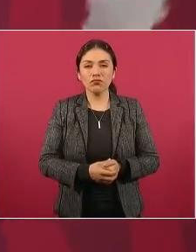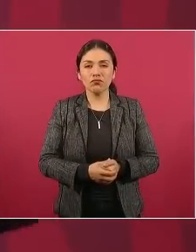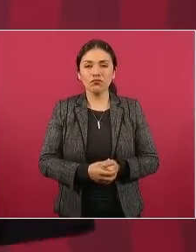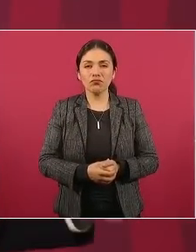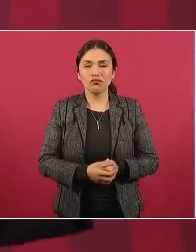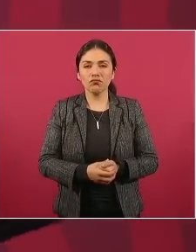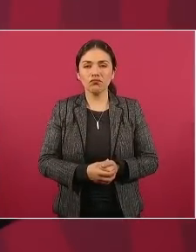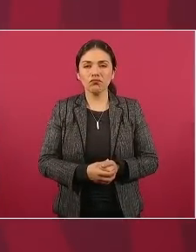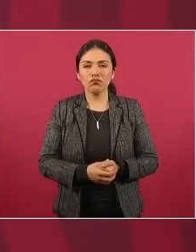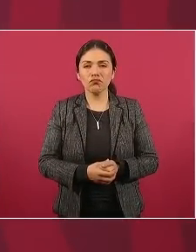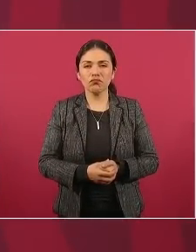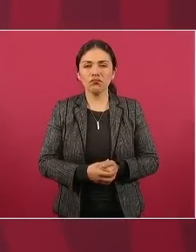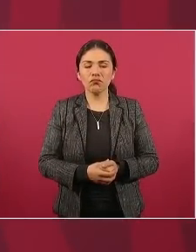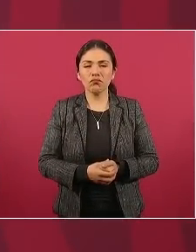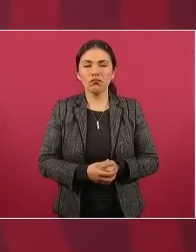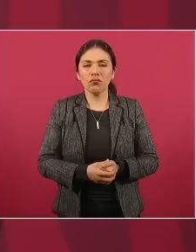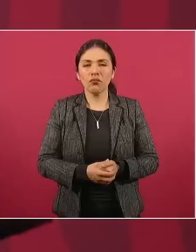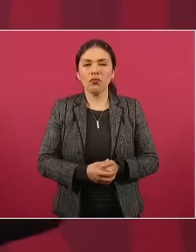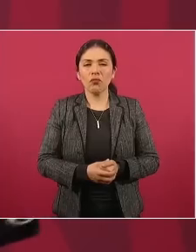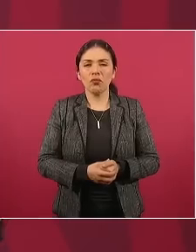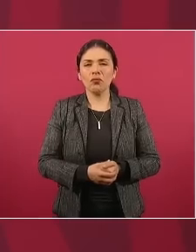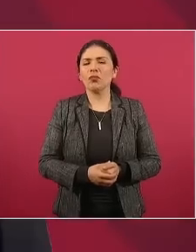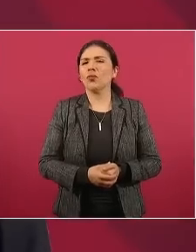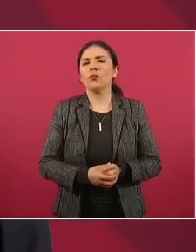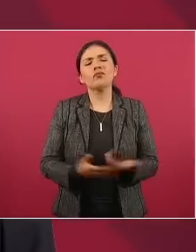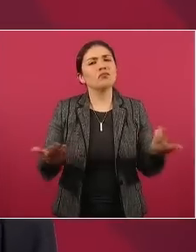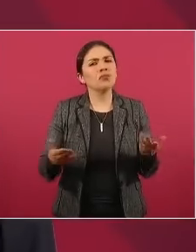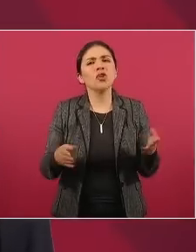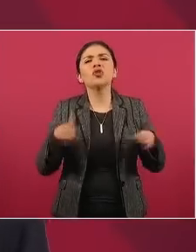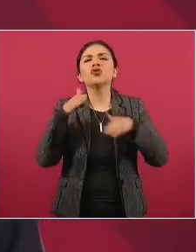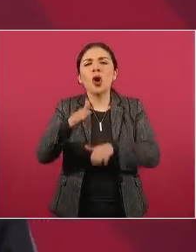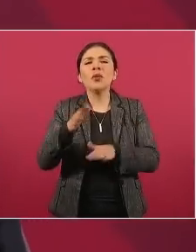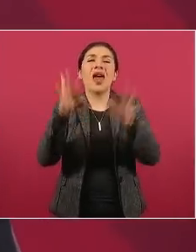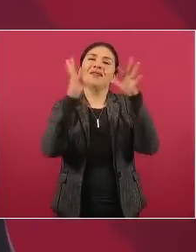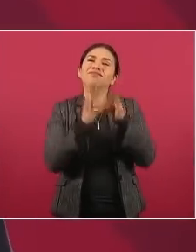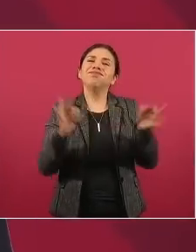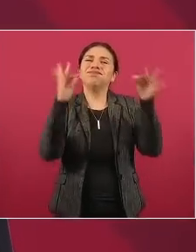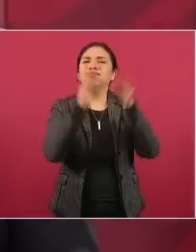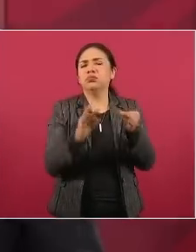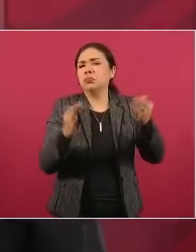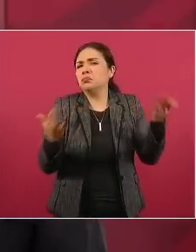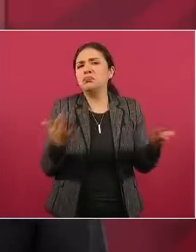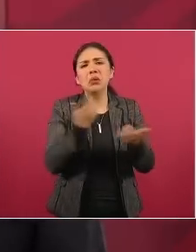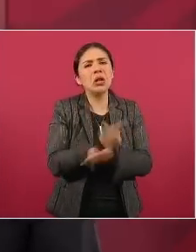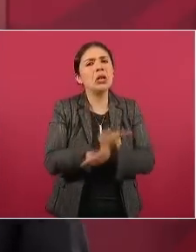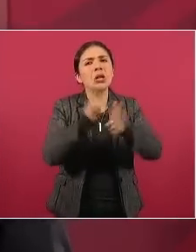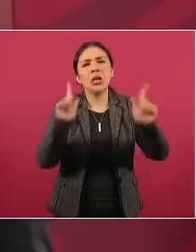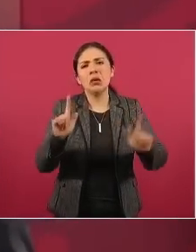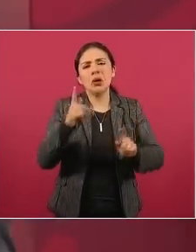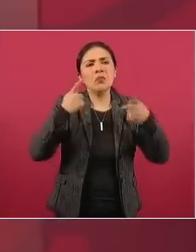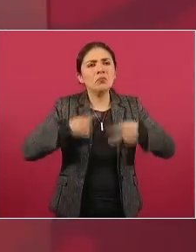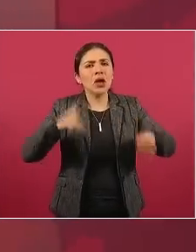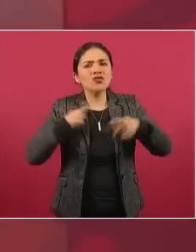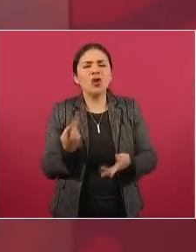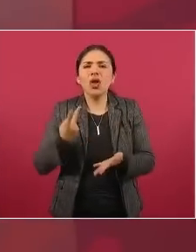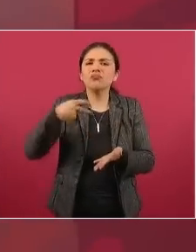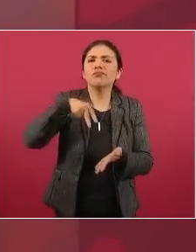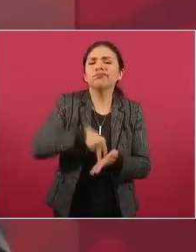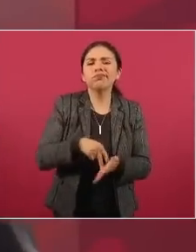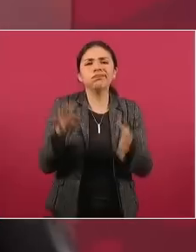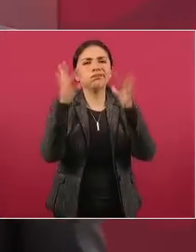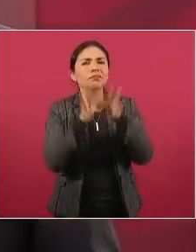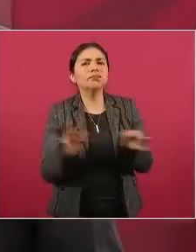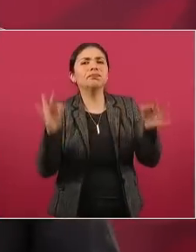De hecho, el sistema jurídico mexicano establece que están